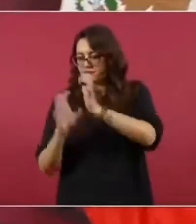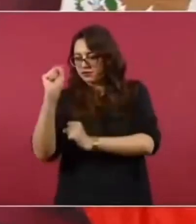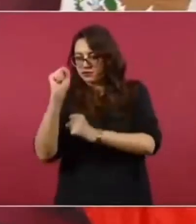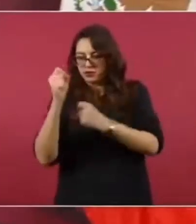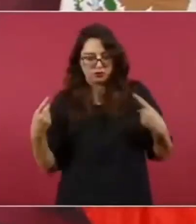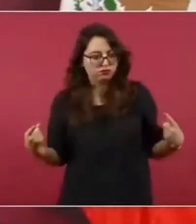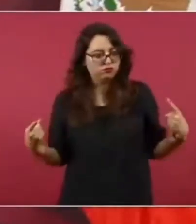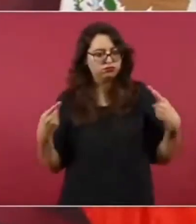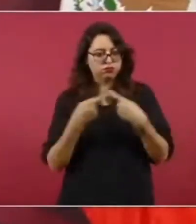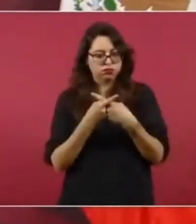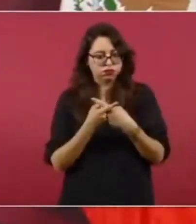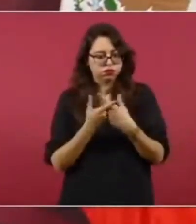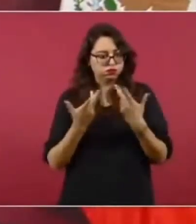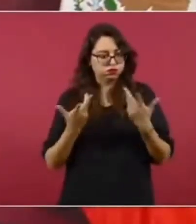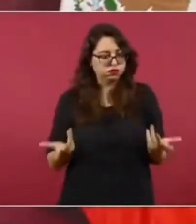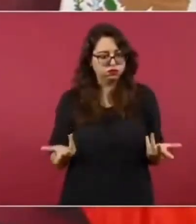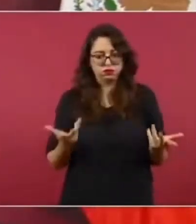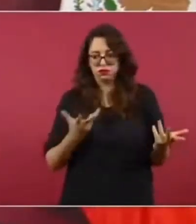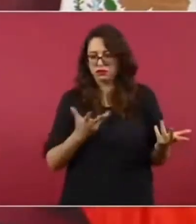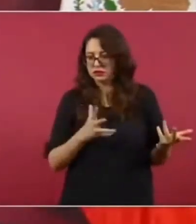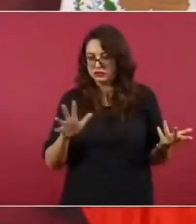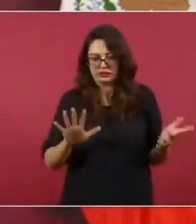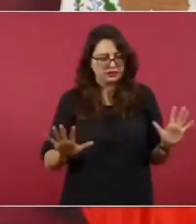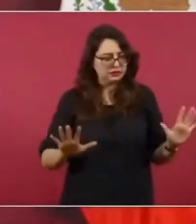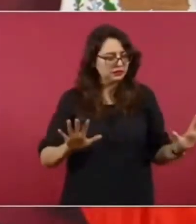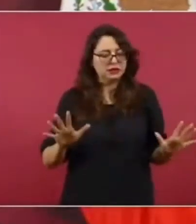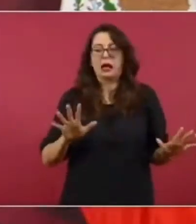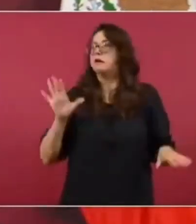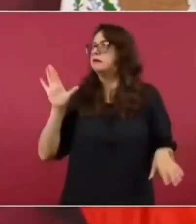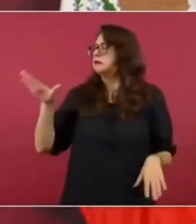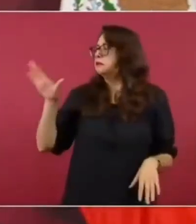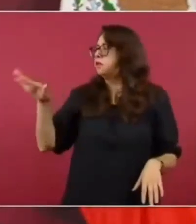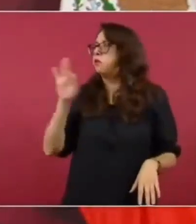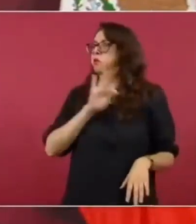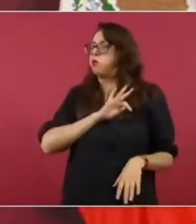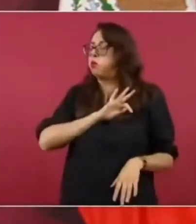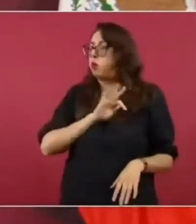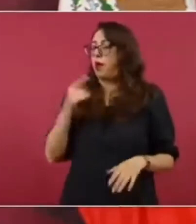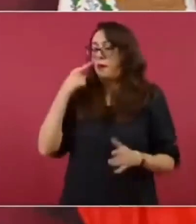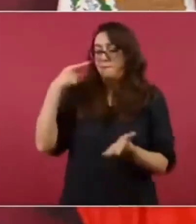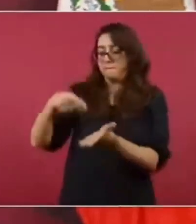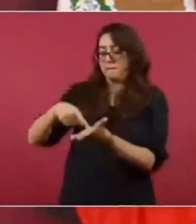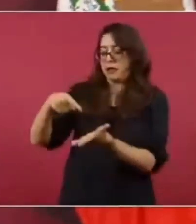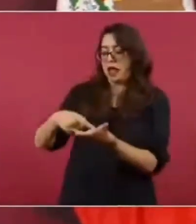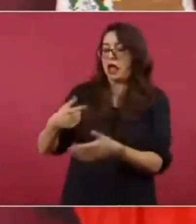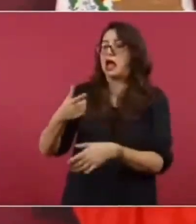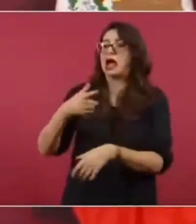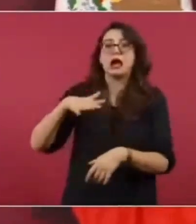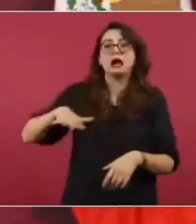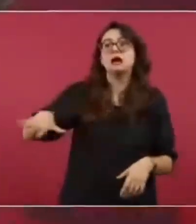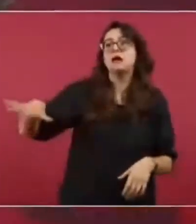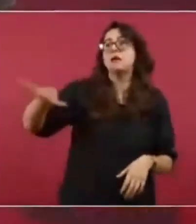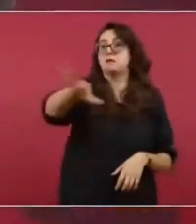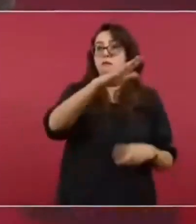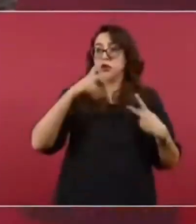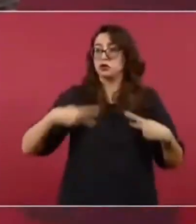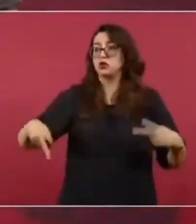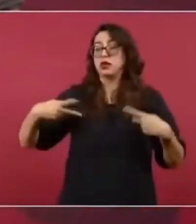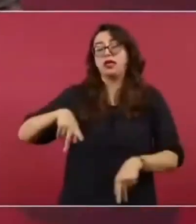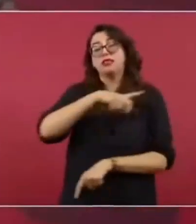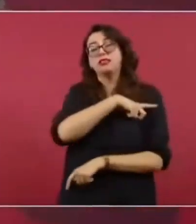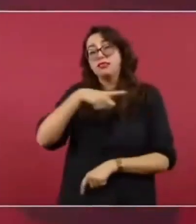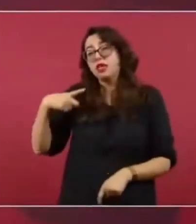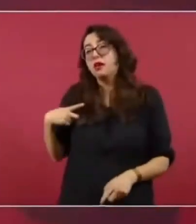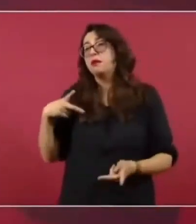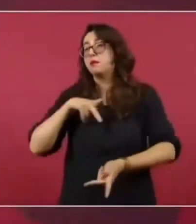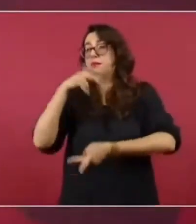solicitamos que se llevara a cabo una consulta reunimos más de 3 millones de firmas